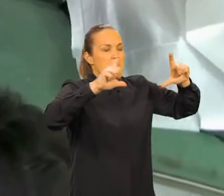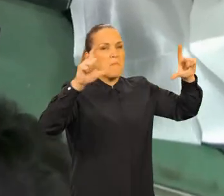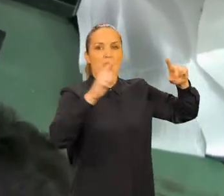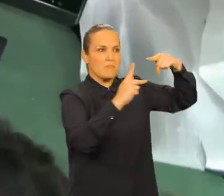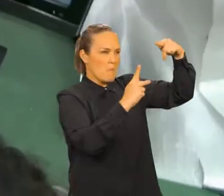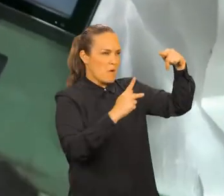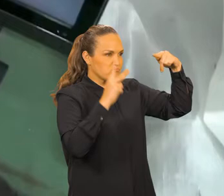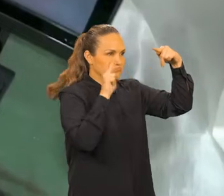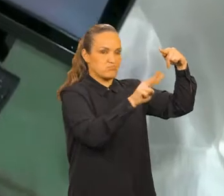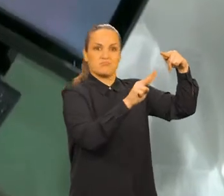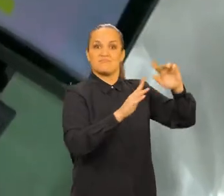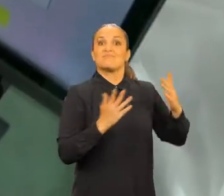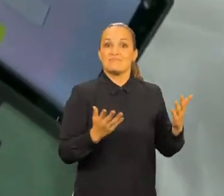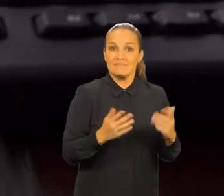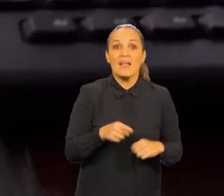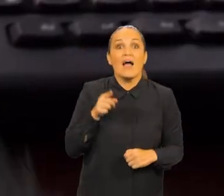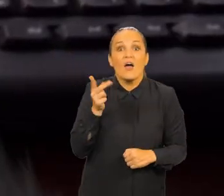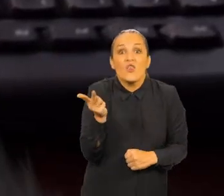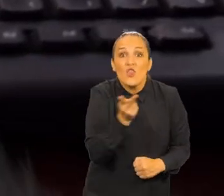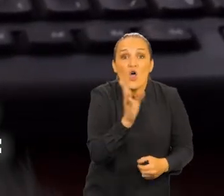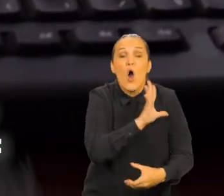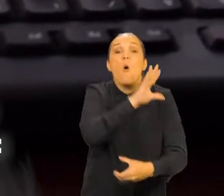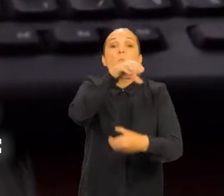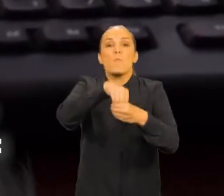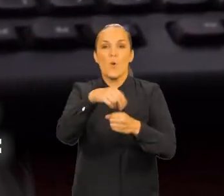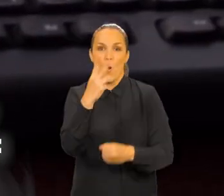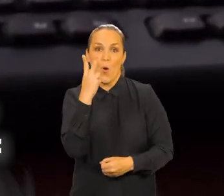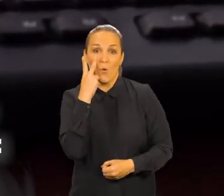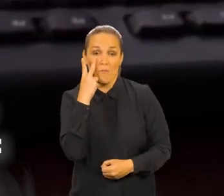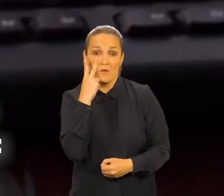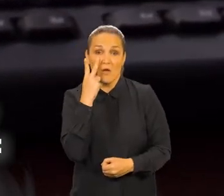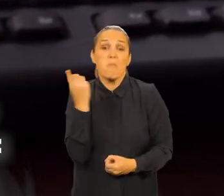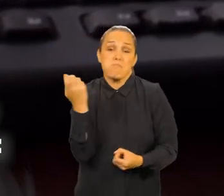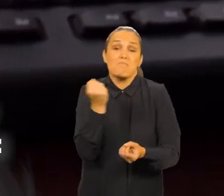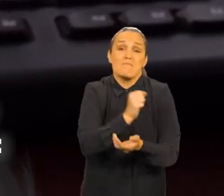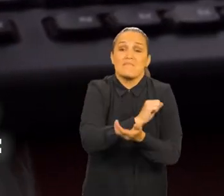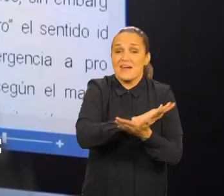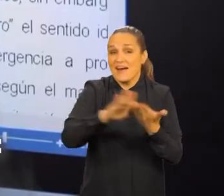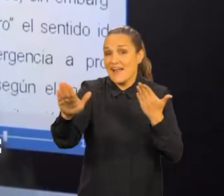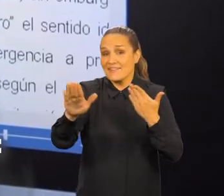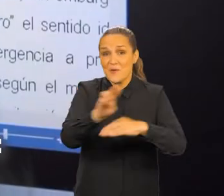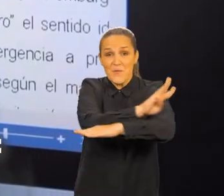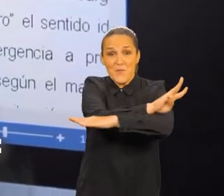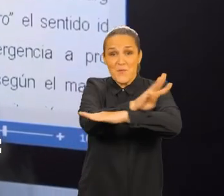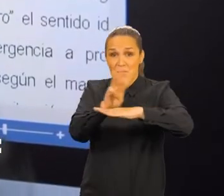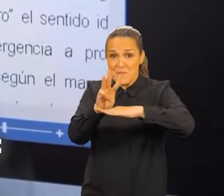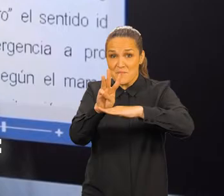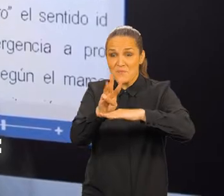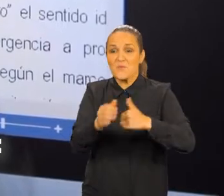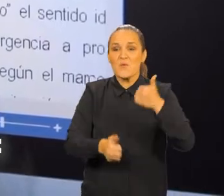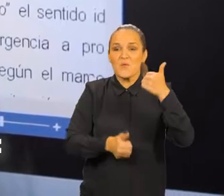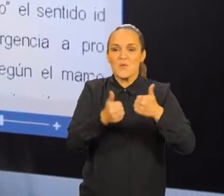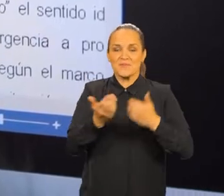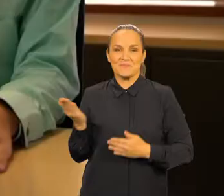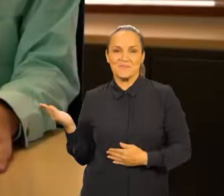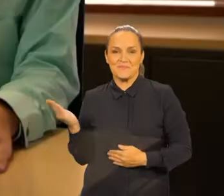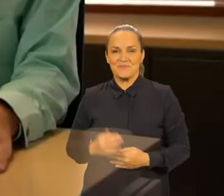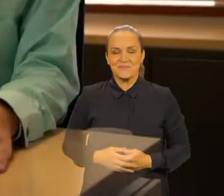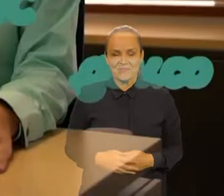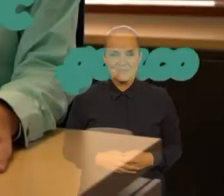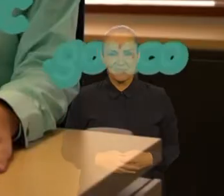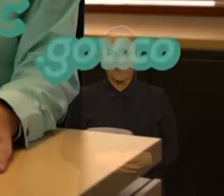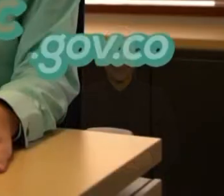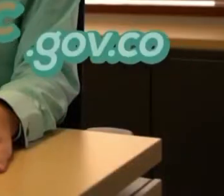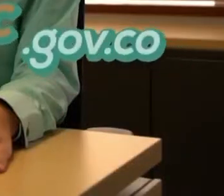el tamaño de los elementos de la pantalla. Estos softwares los puedes descargar completamente gratis en la página web www